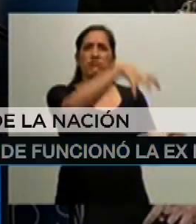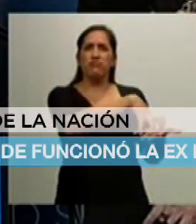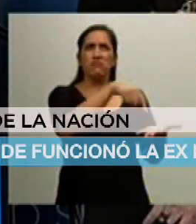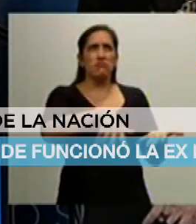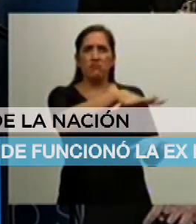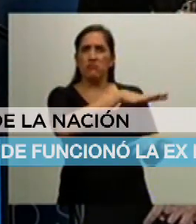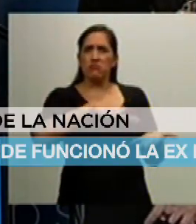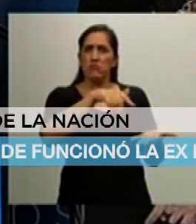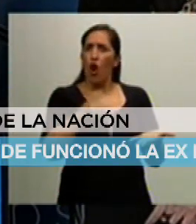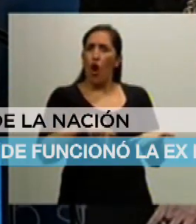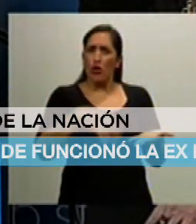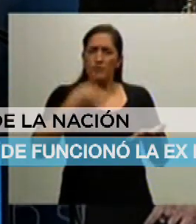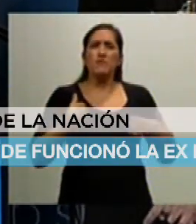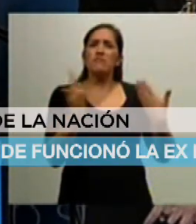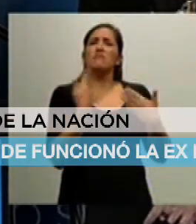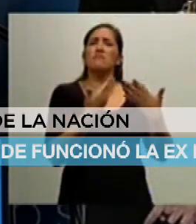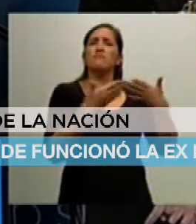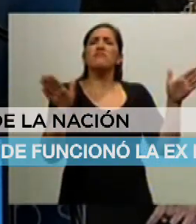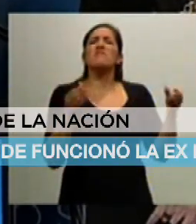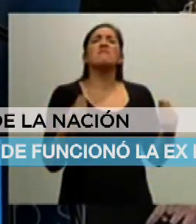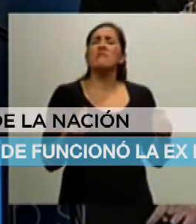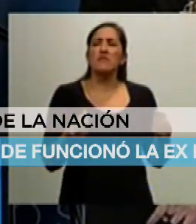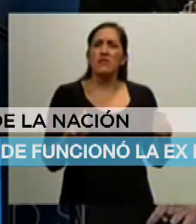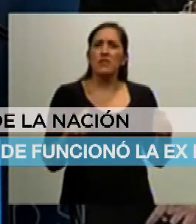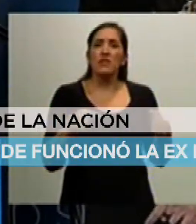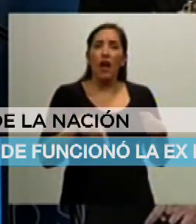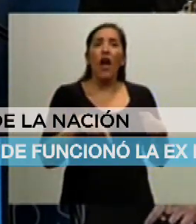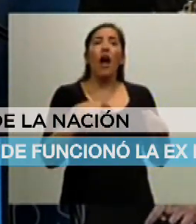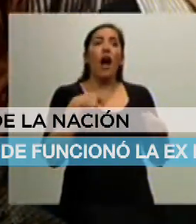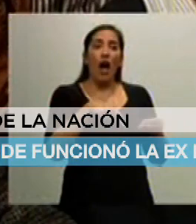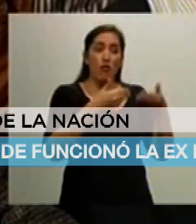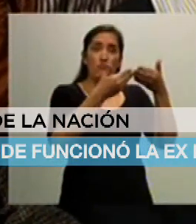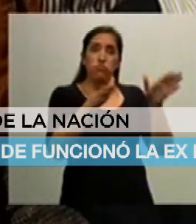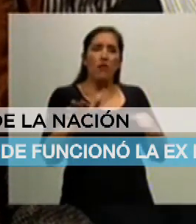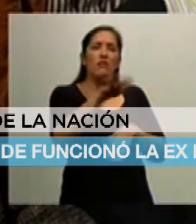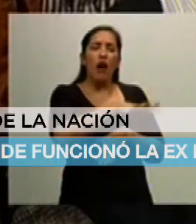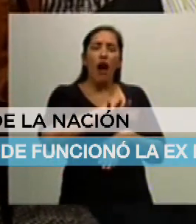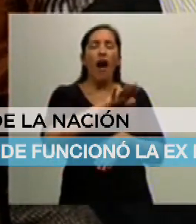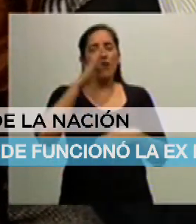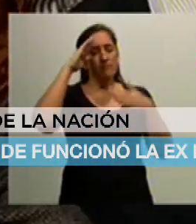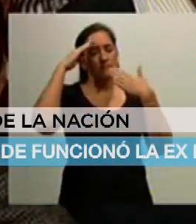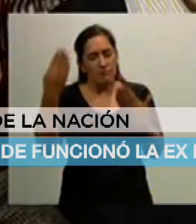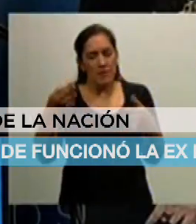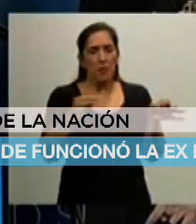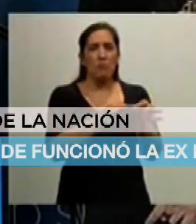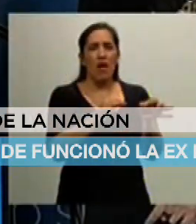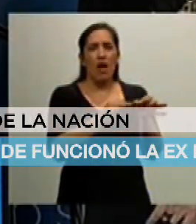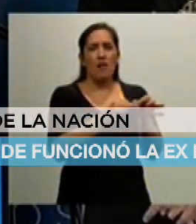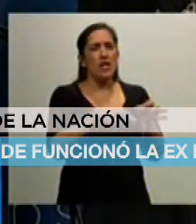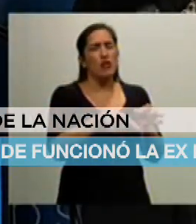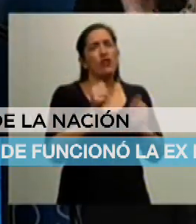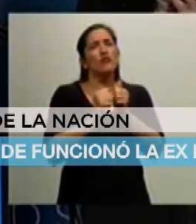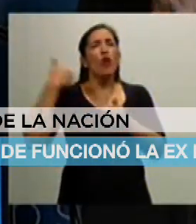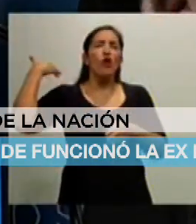Esto que hoy inauguramos es la construcción histórica en honor a Malvinas más